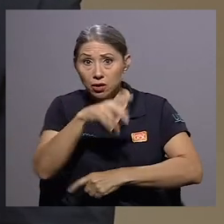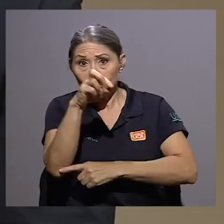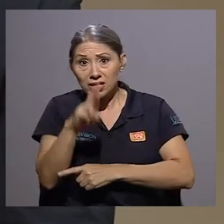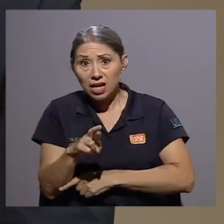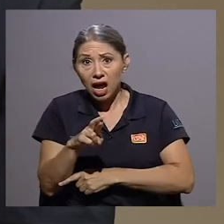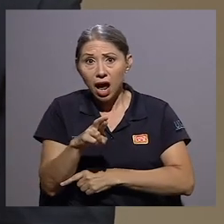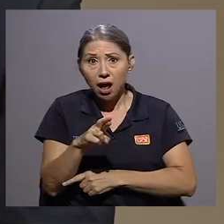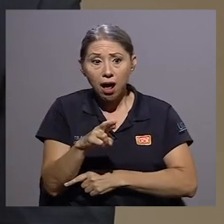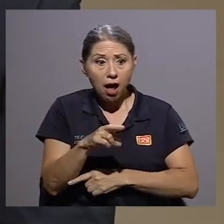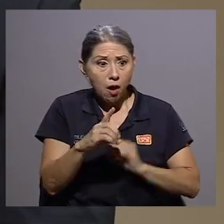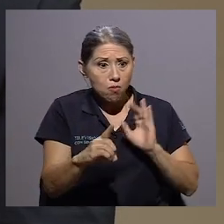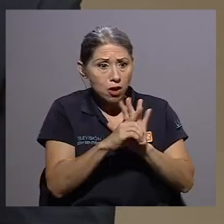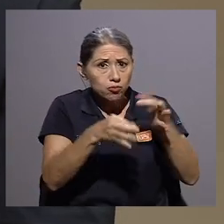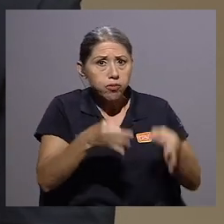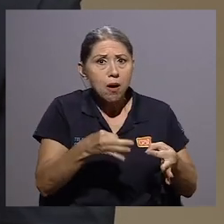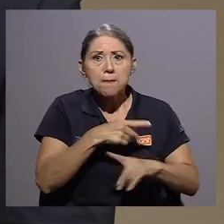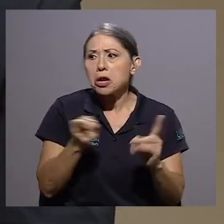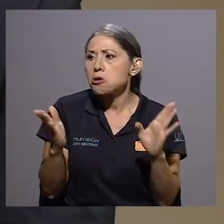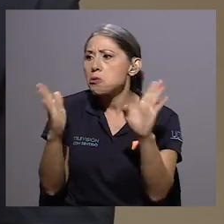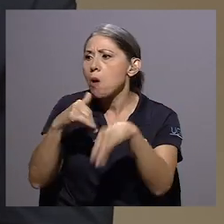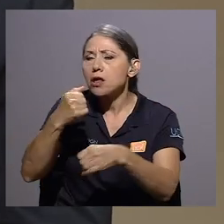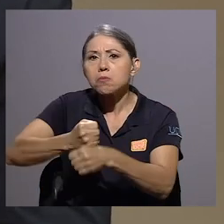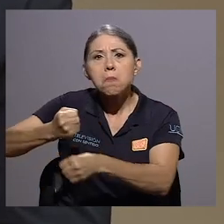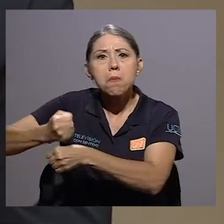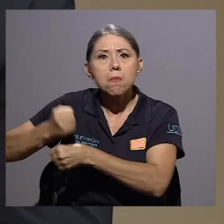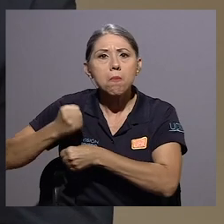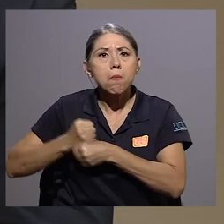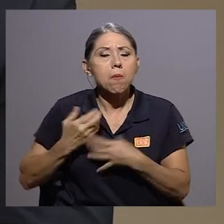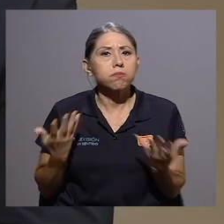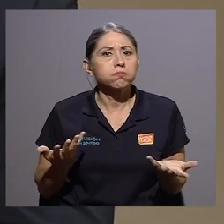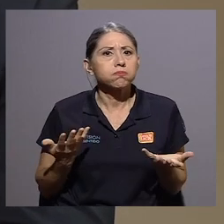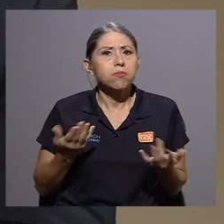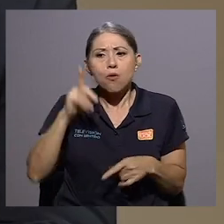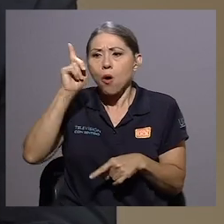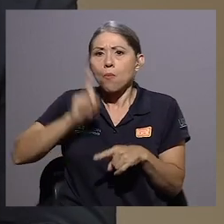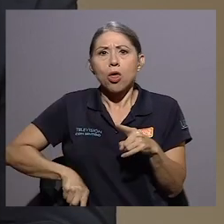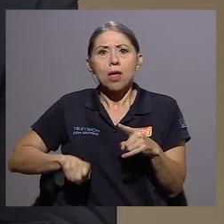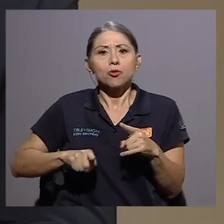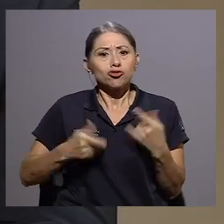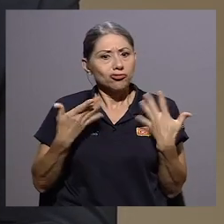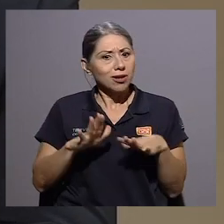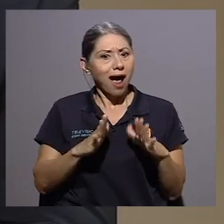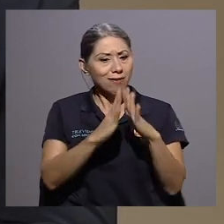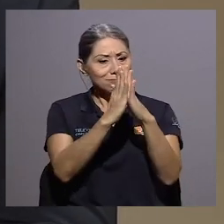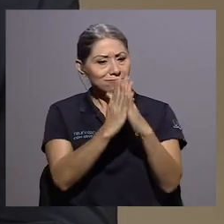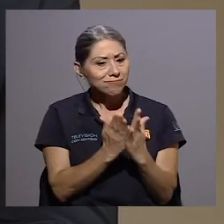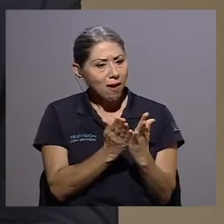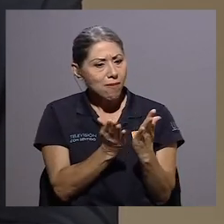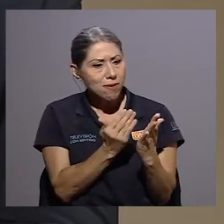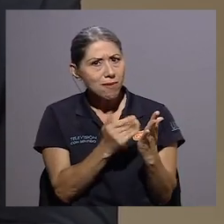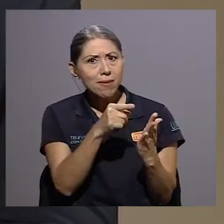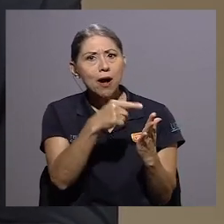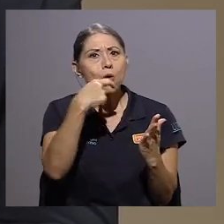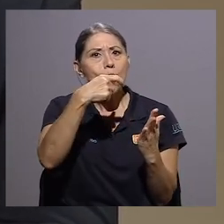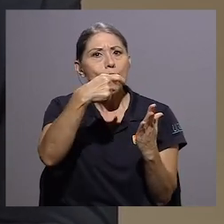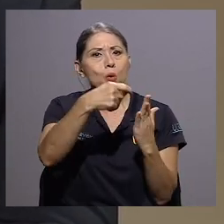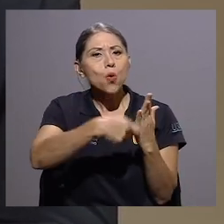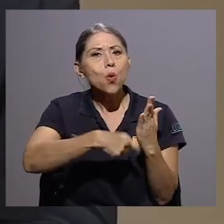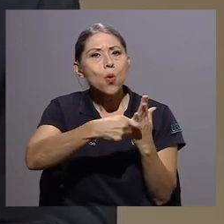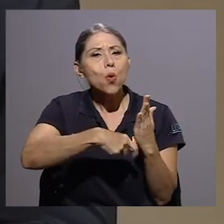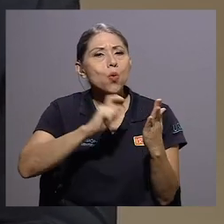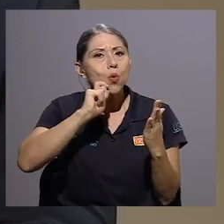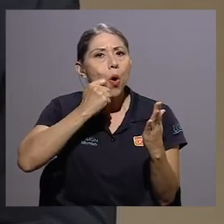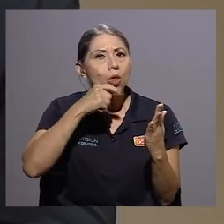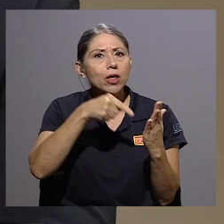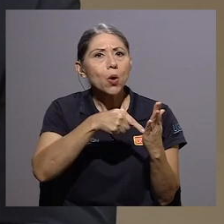últimas décadas en nuestro país si no hay fuentes de empleo. No podemos quedarnos con un código que